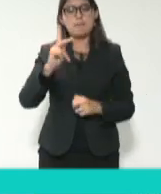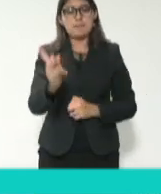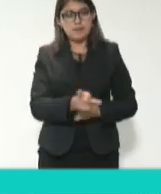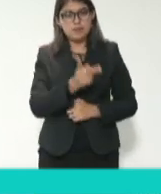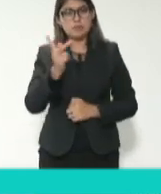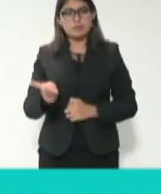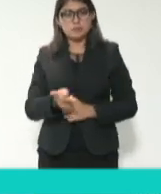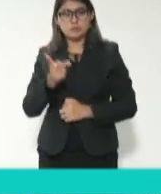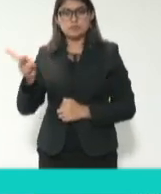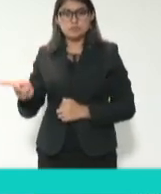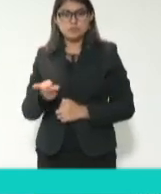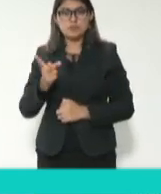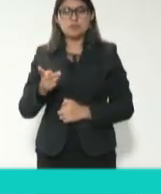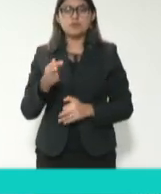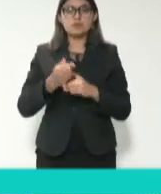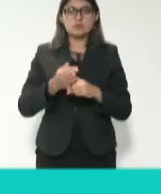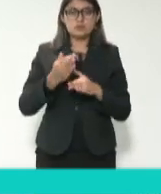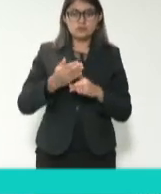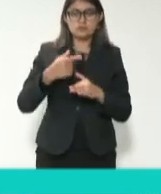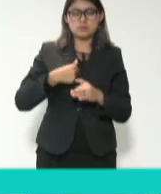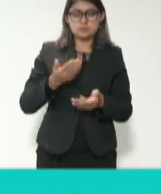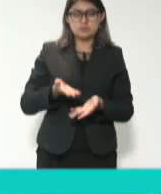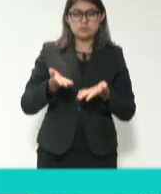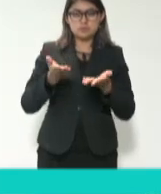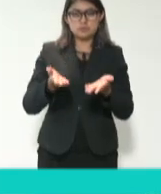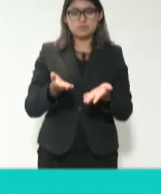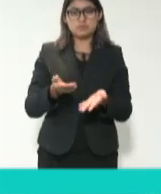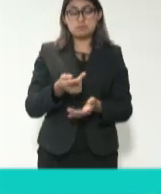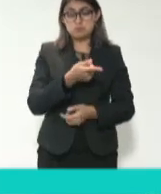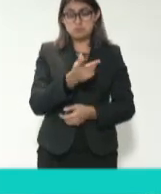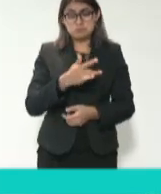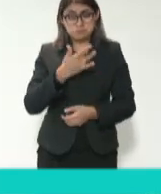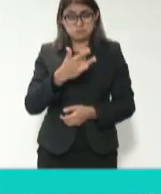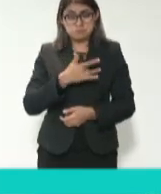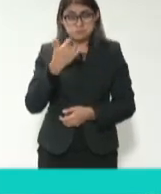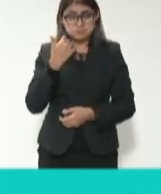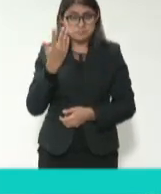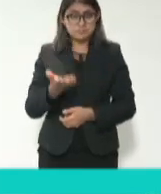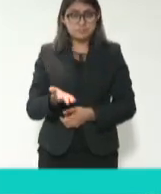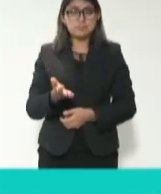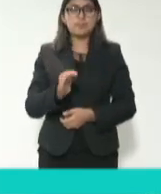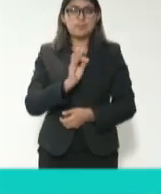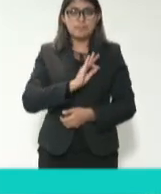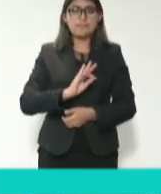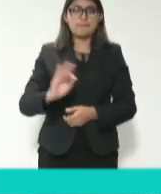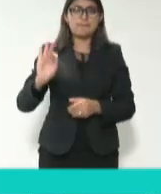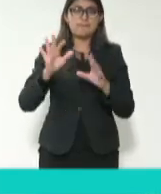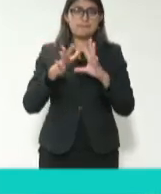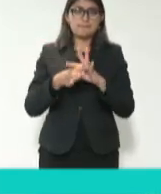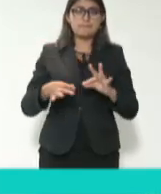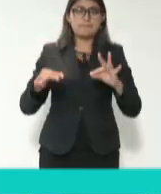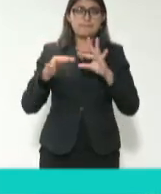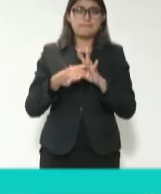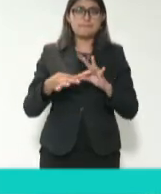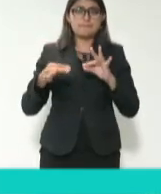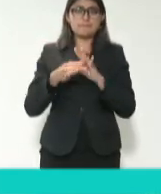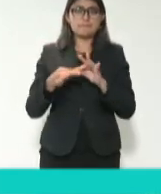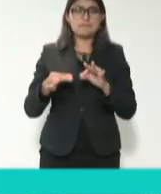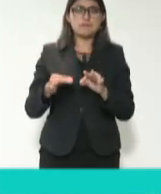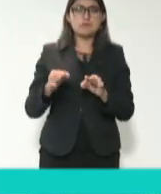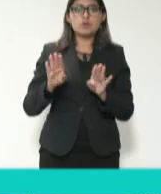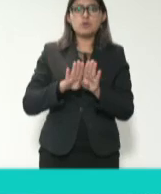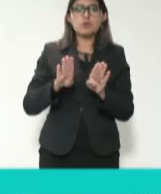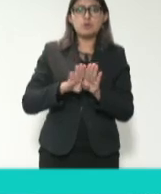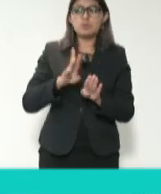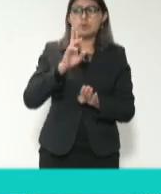que me gustaría mencionarlas y, obviamente, con la libertad que ustedes tengan, pues ver hasta dónde podemos darle